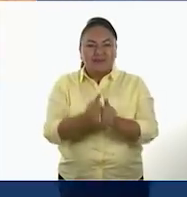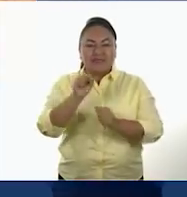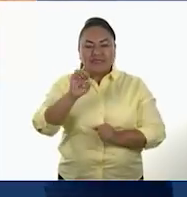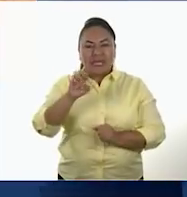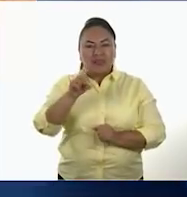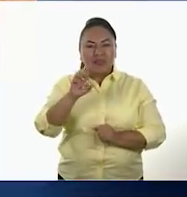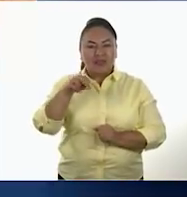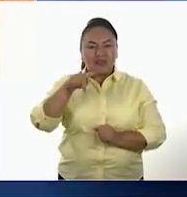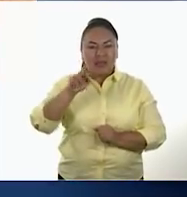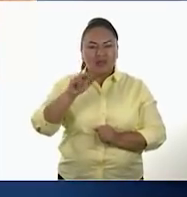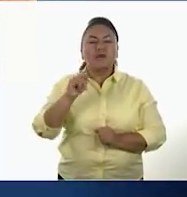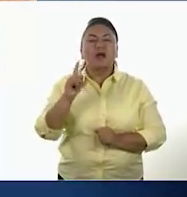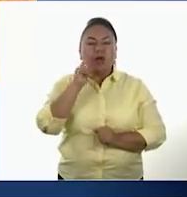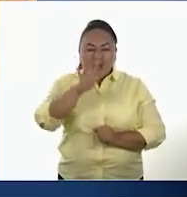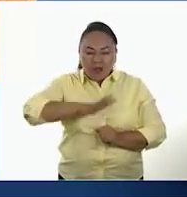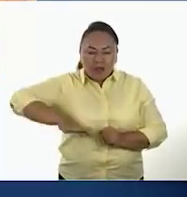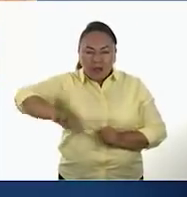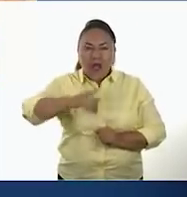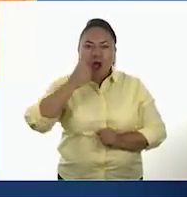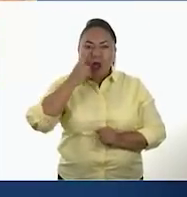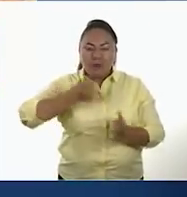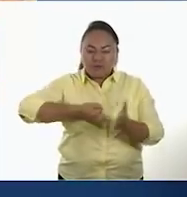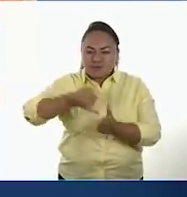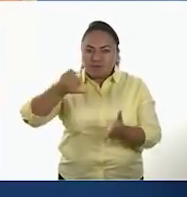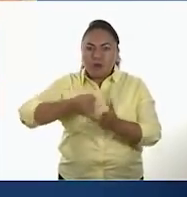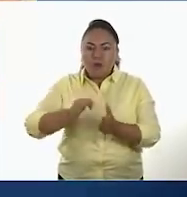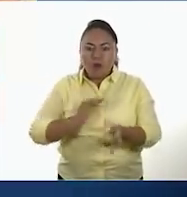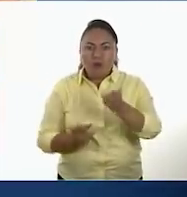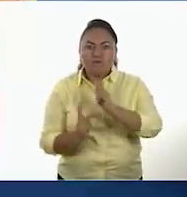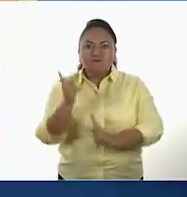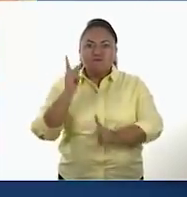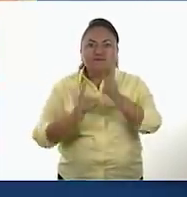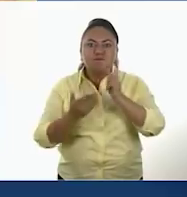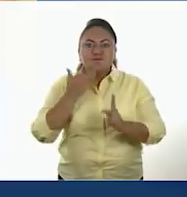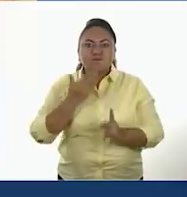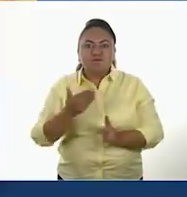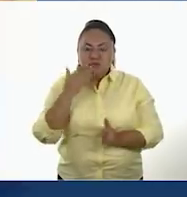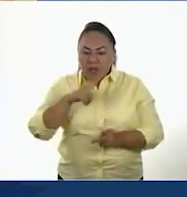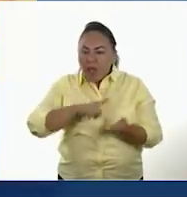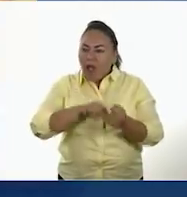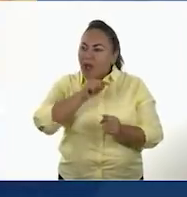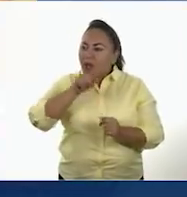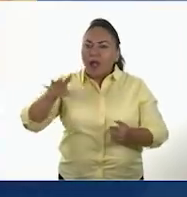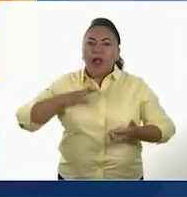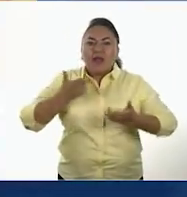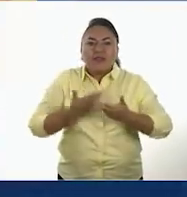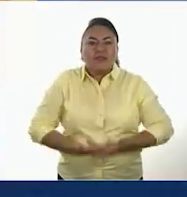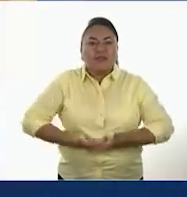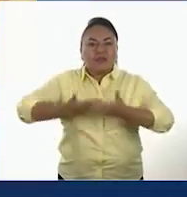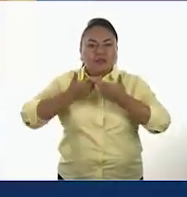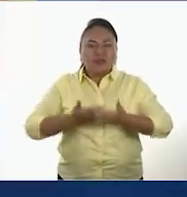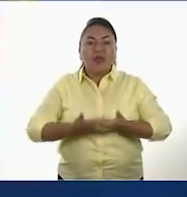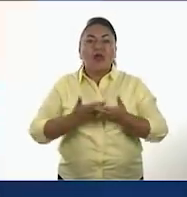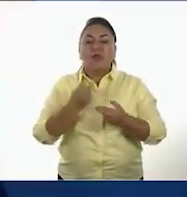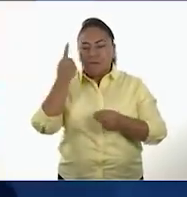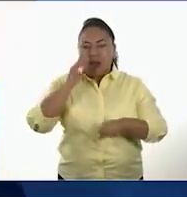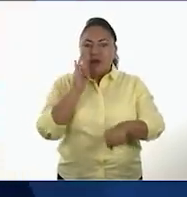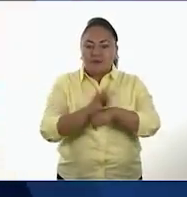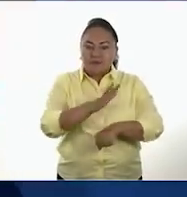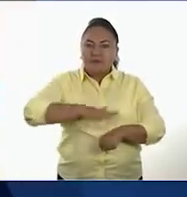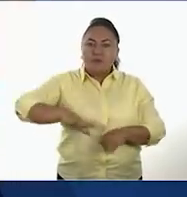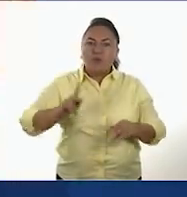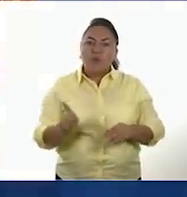agrícolas, ubicadas en zonas geográficas favorables. Tanto en recursos naturales como para la protección de sus comunidades.